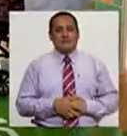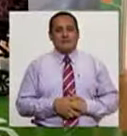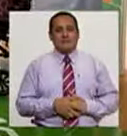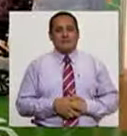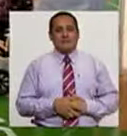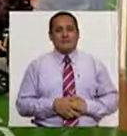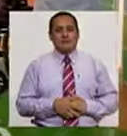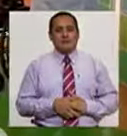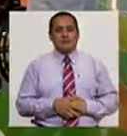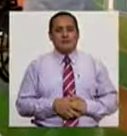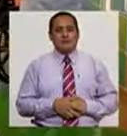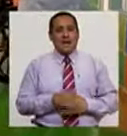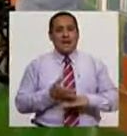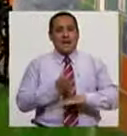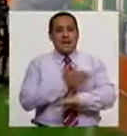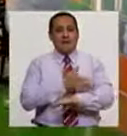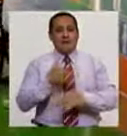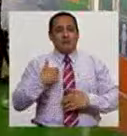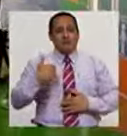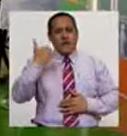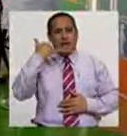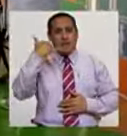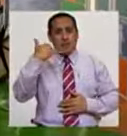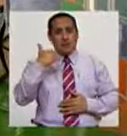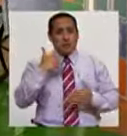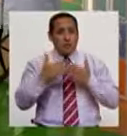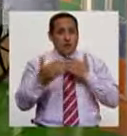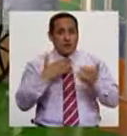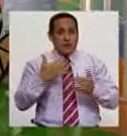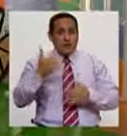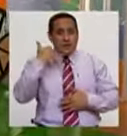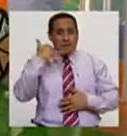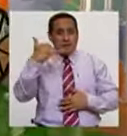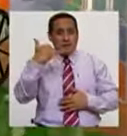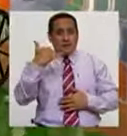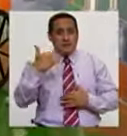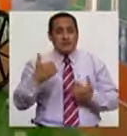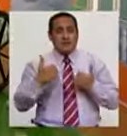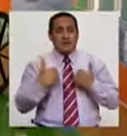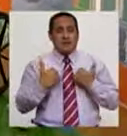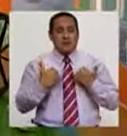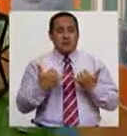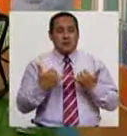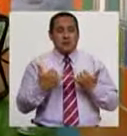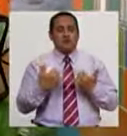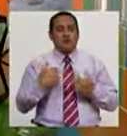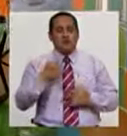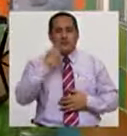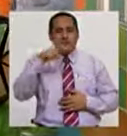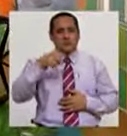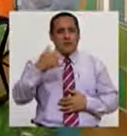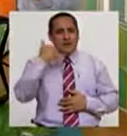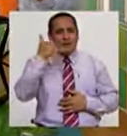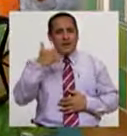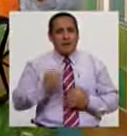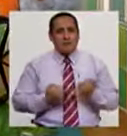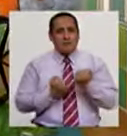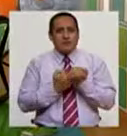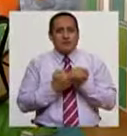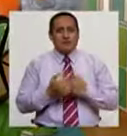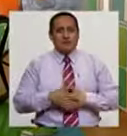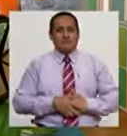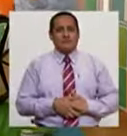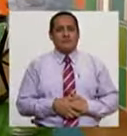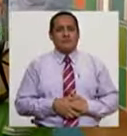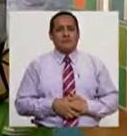Por favor. Antes de esto, tiene una llamada de apoyo, ¿lo puedo usar en cualquier momento? Muy bien. Allá, muchas gracias. creo que voy a llamar y que me salga este